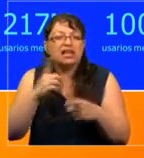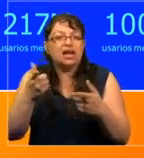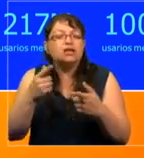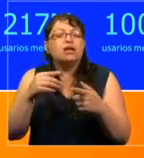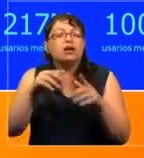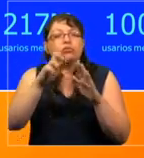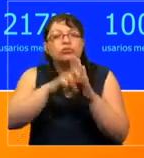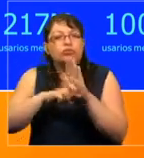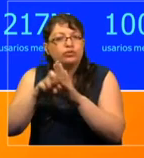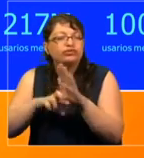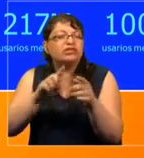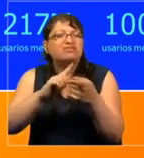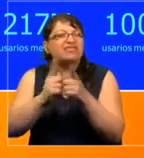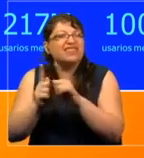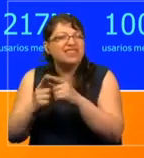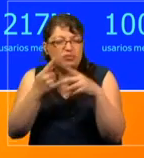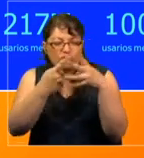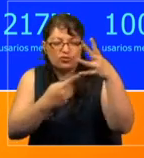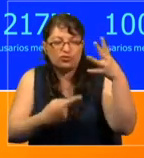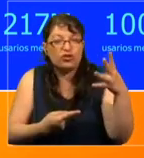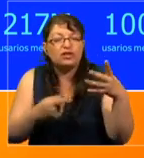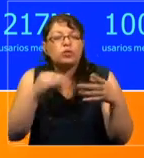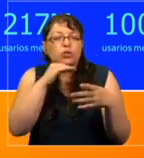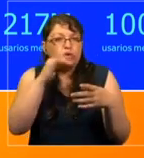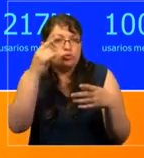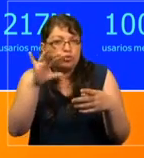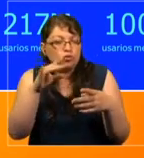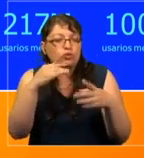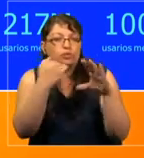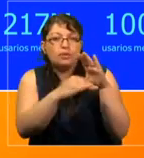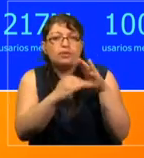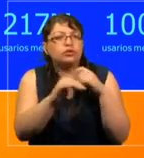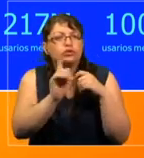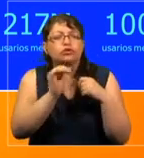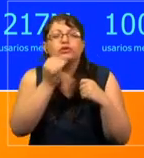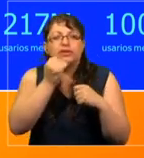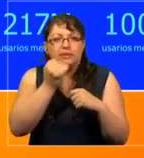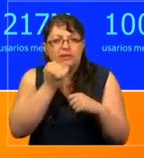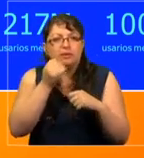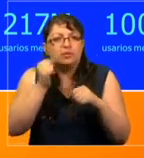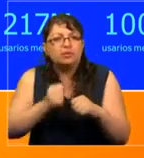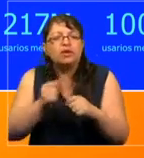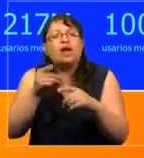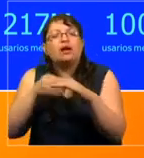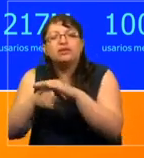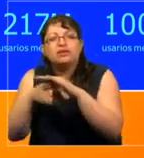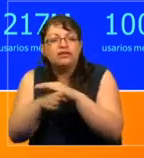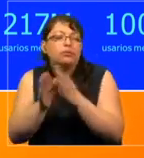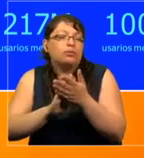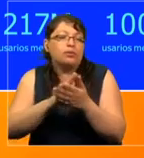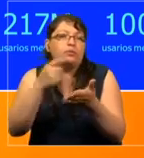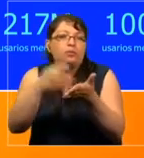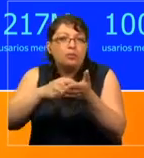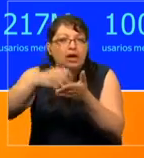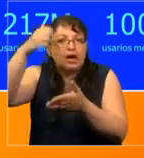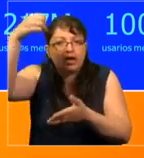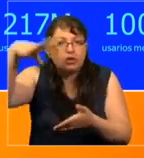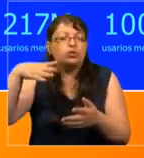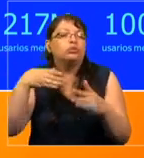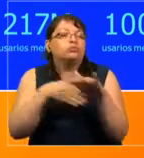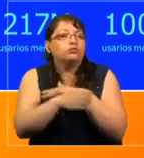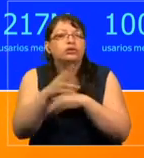multifacética, que no solamente sirve para mensajería, pero también para acceder a servicios, pagar la luz, acceder al